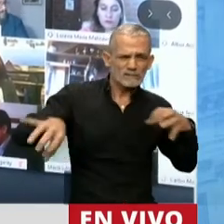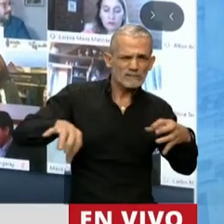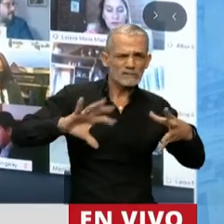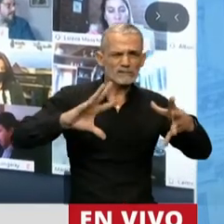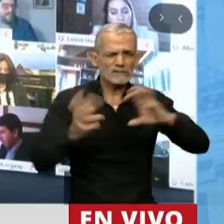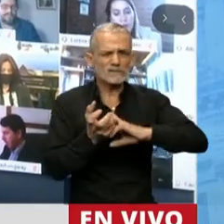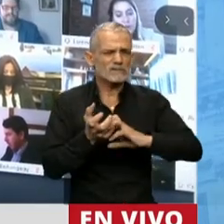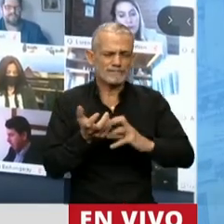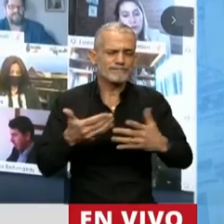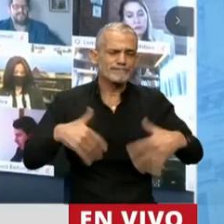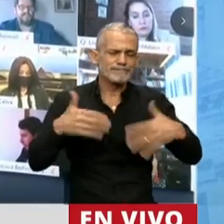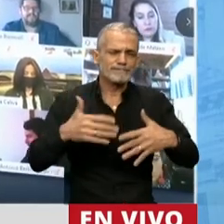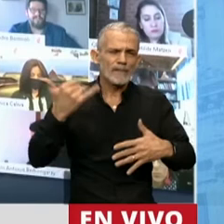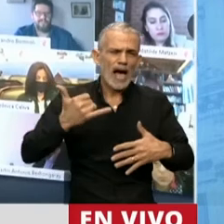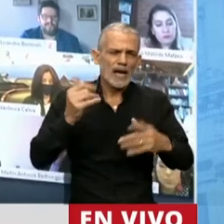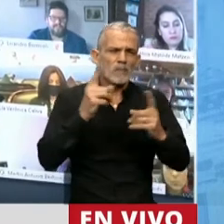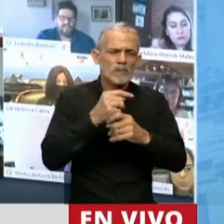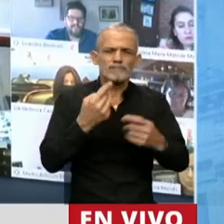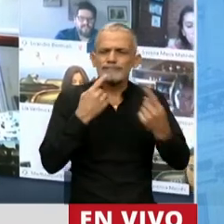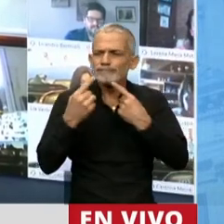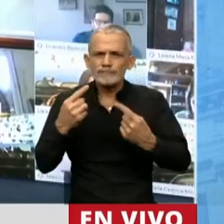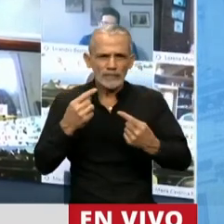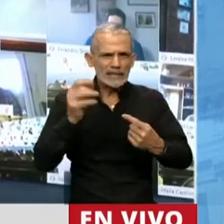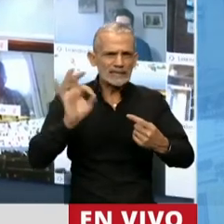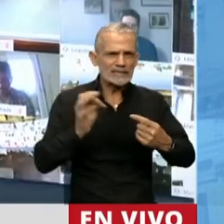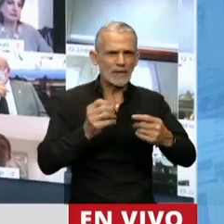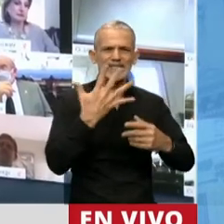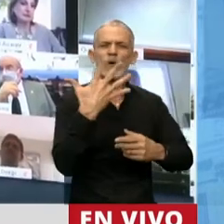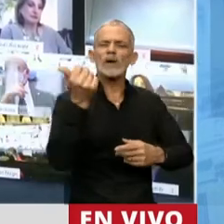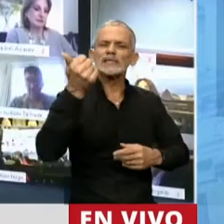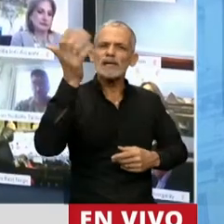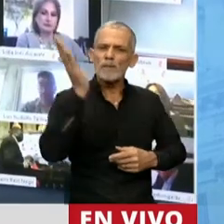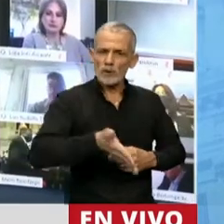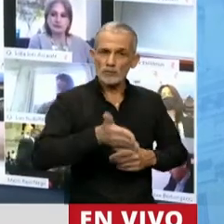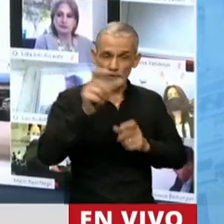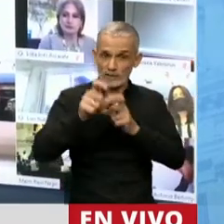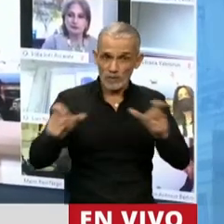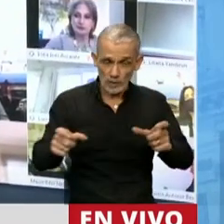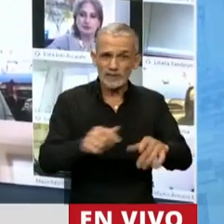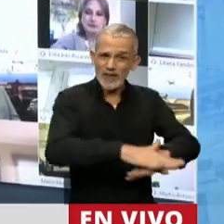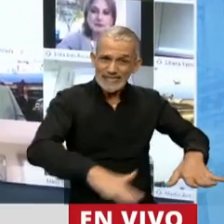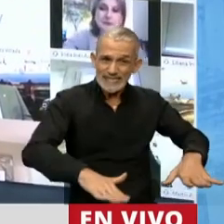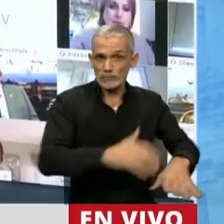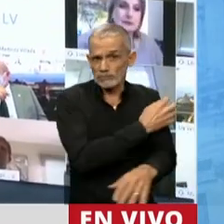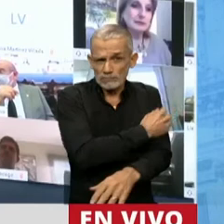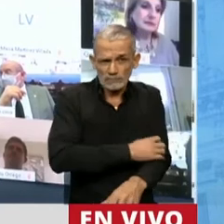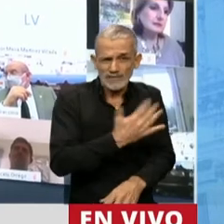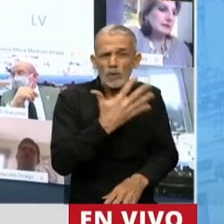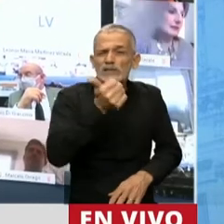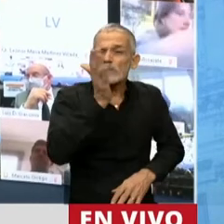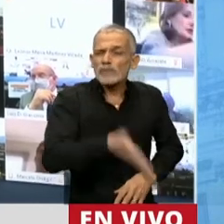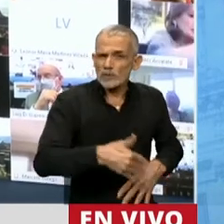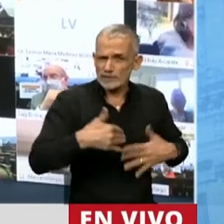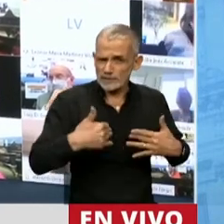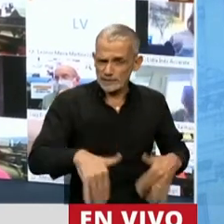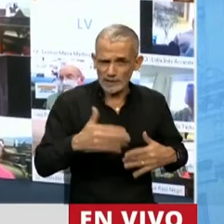con las últimas estadísticas en las que el 56% de la infancia pobre tiene